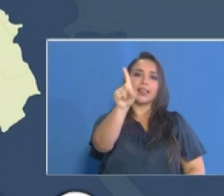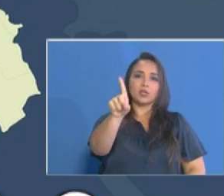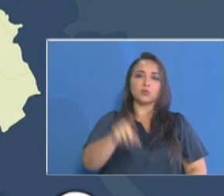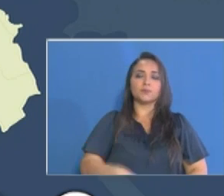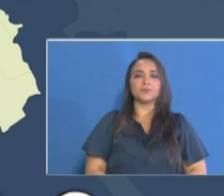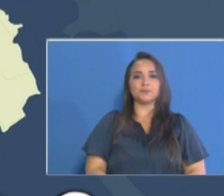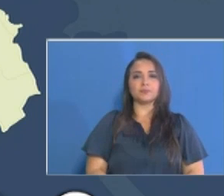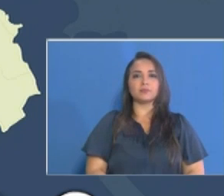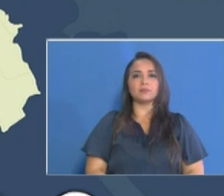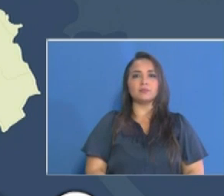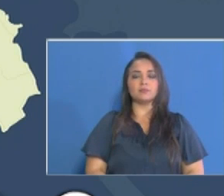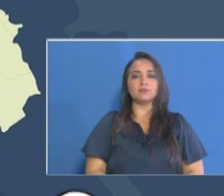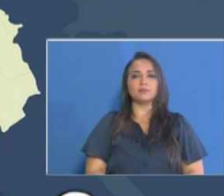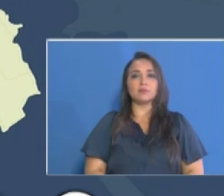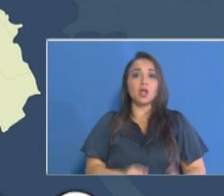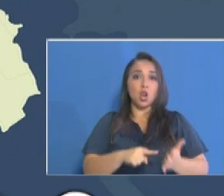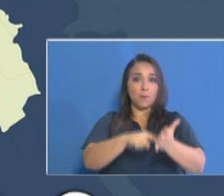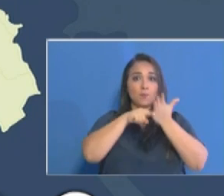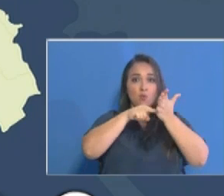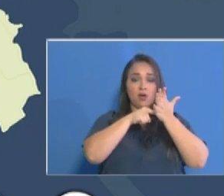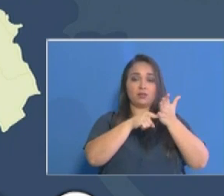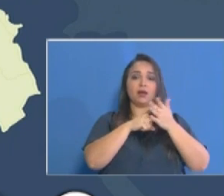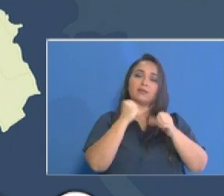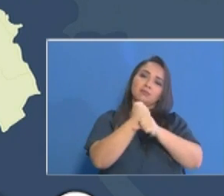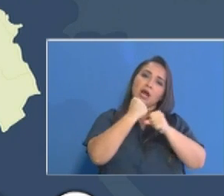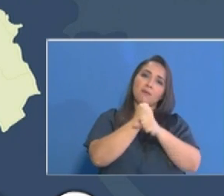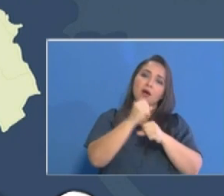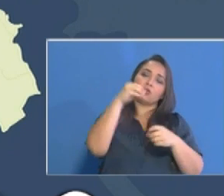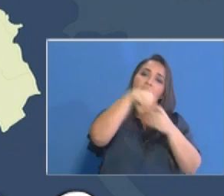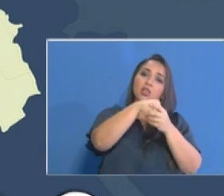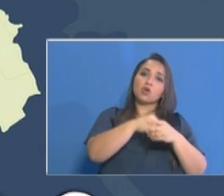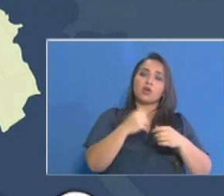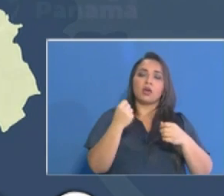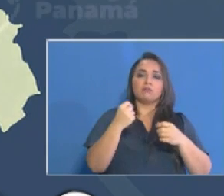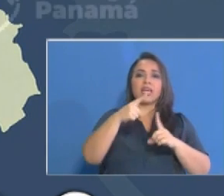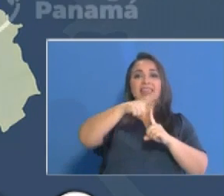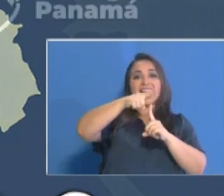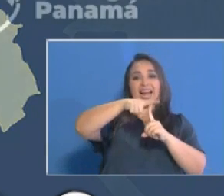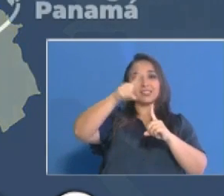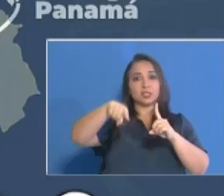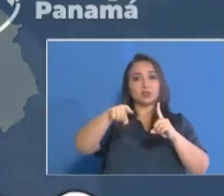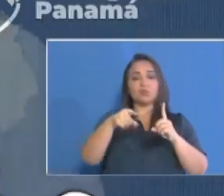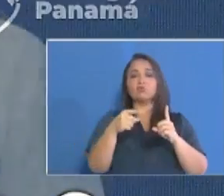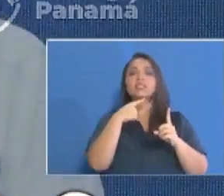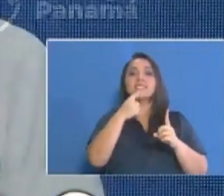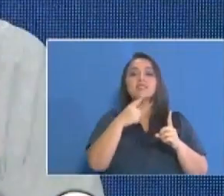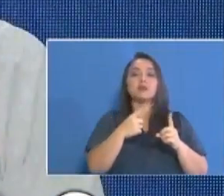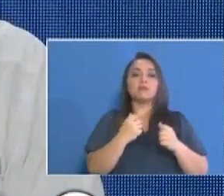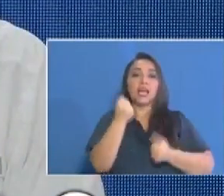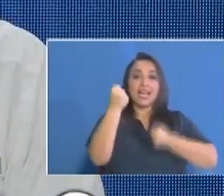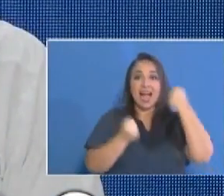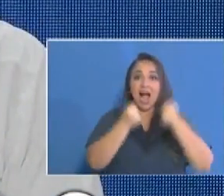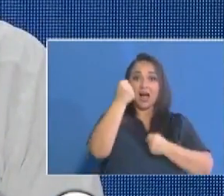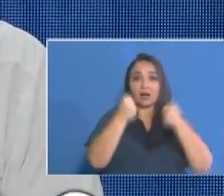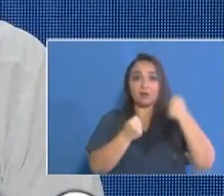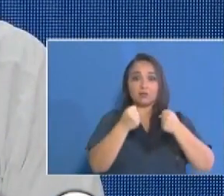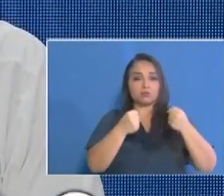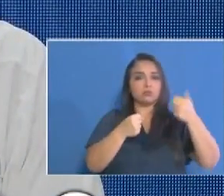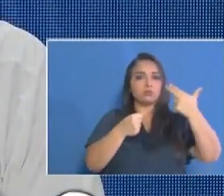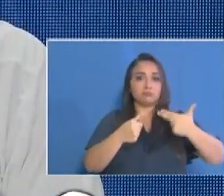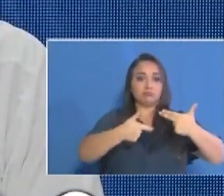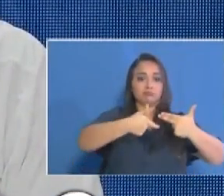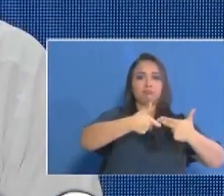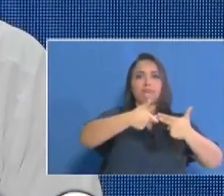los reportes de operaciones del tránsito indica que se han removido 206